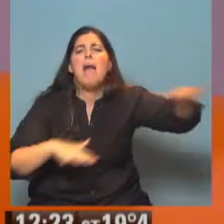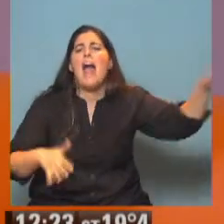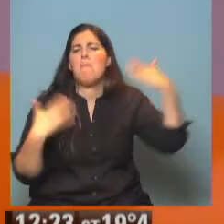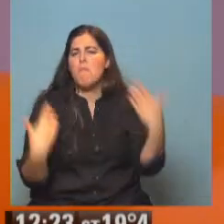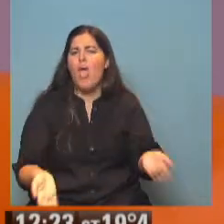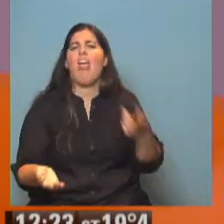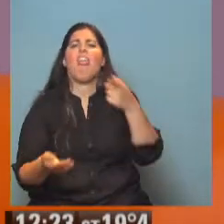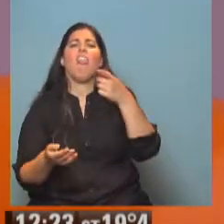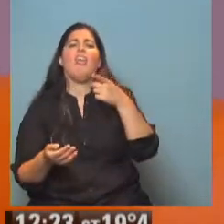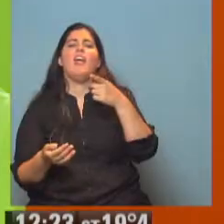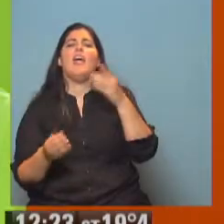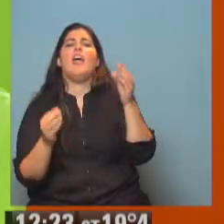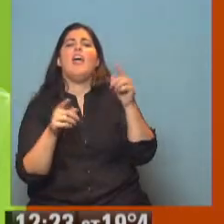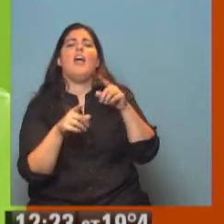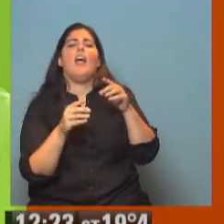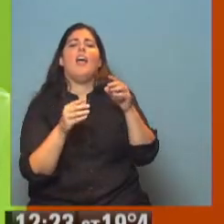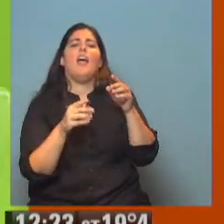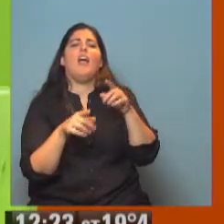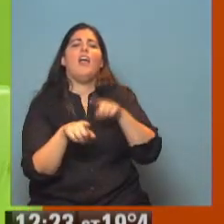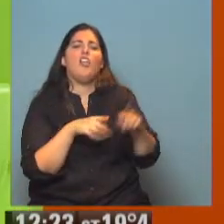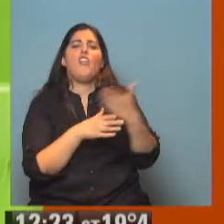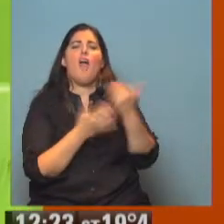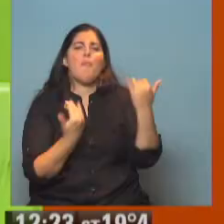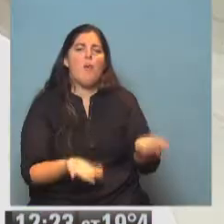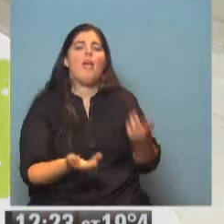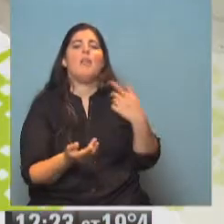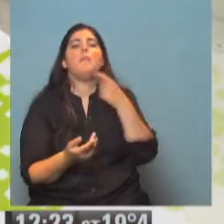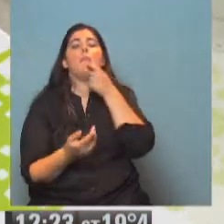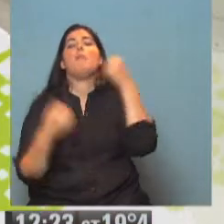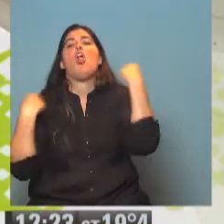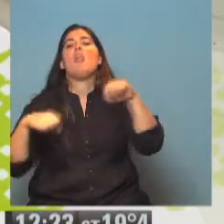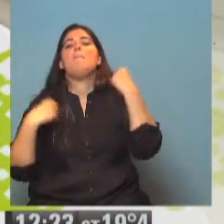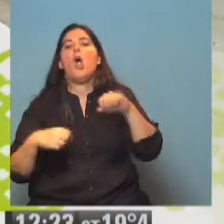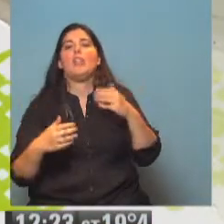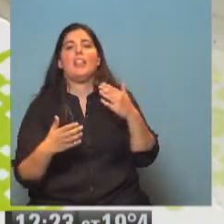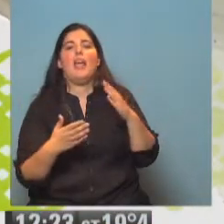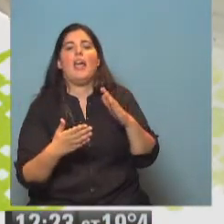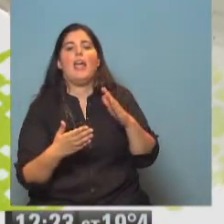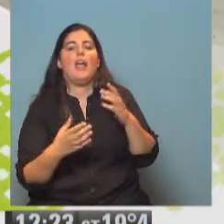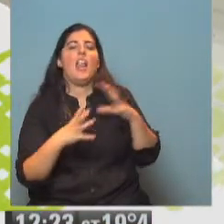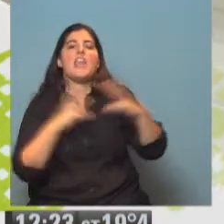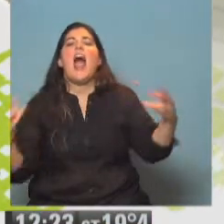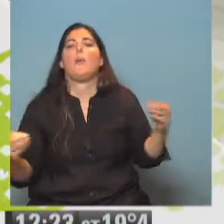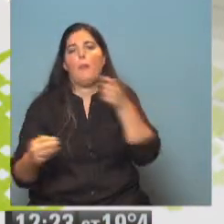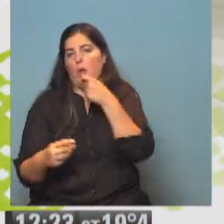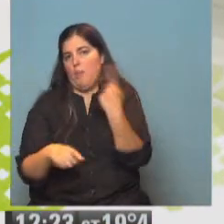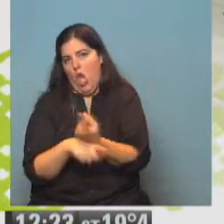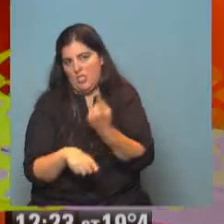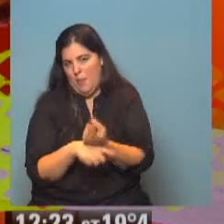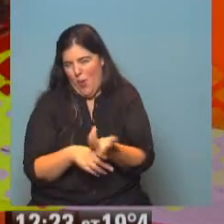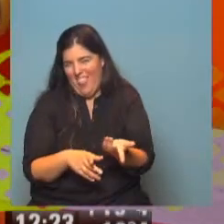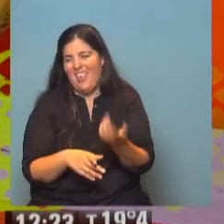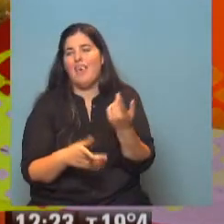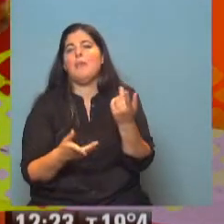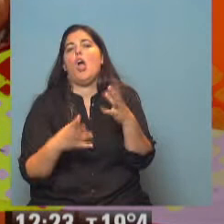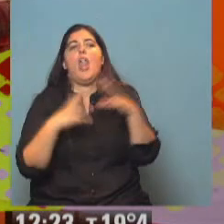que no ejemplo, podemos hacer algún deporte de contacto, no se puede hacer esas cosas. podés hacer rugby, por ejemplo, pero creo que hay mucha gente que